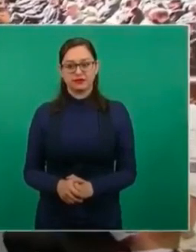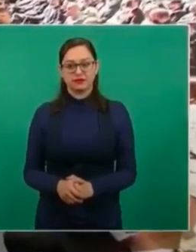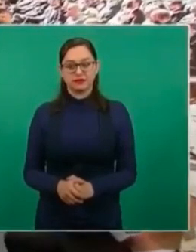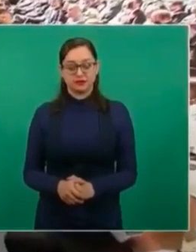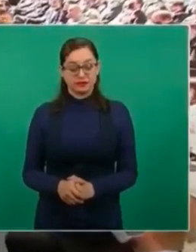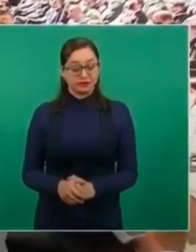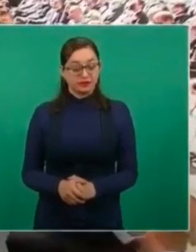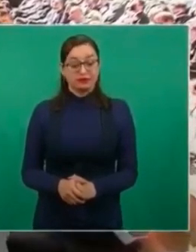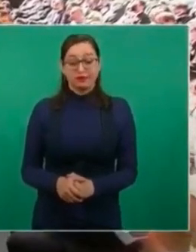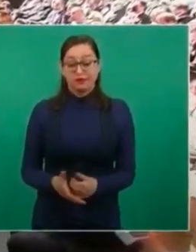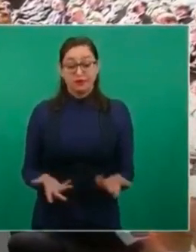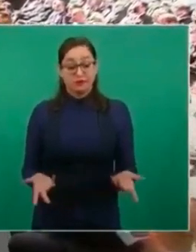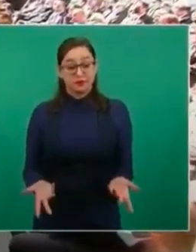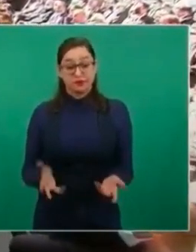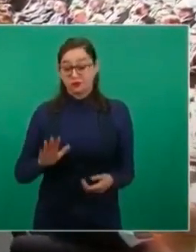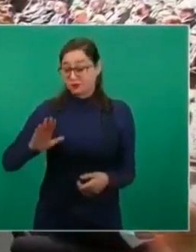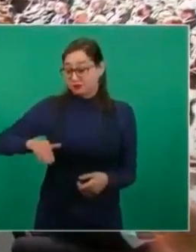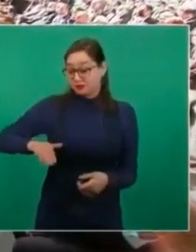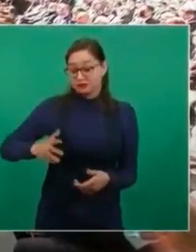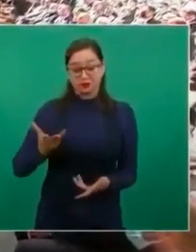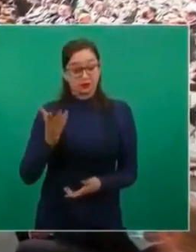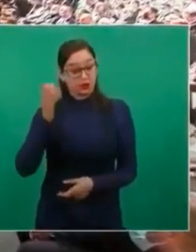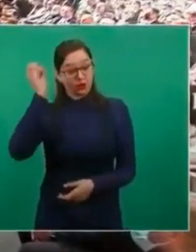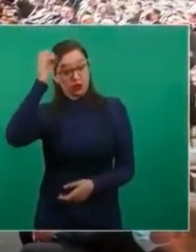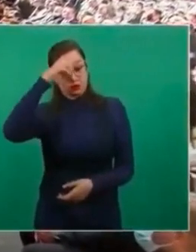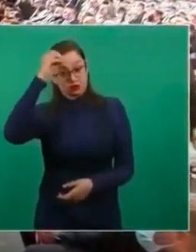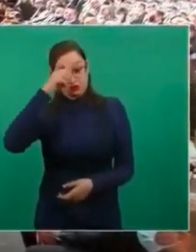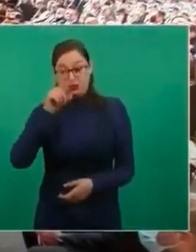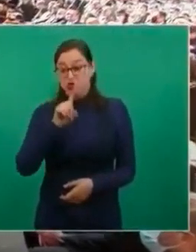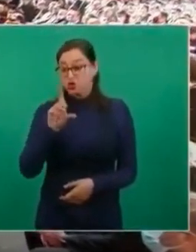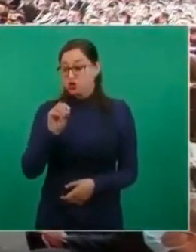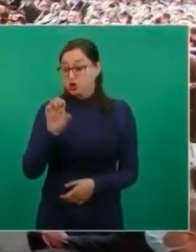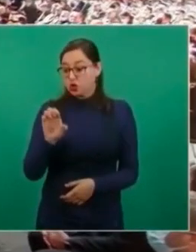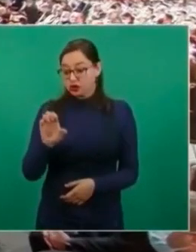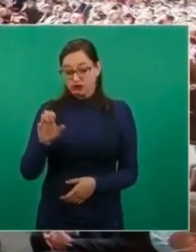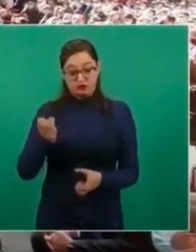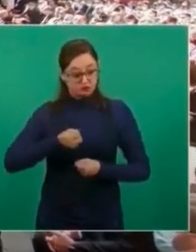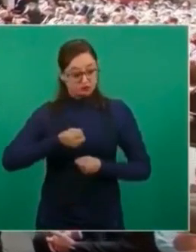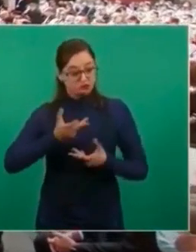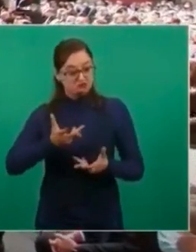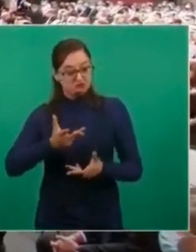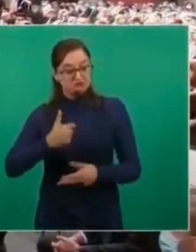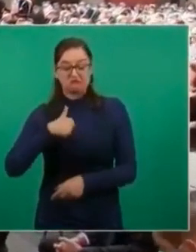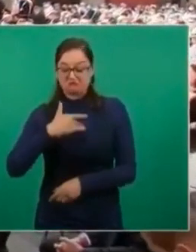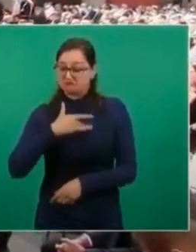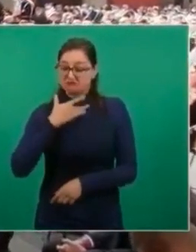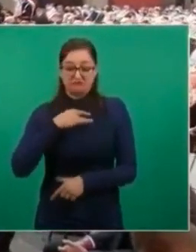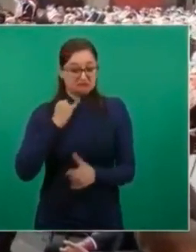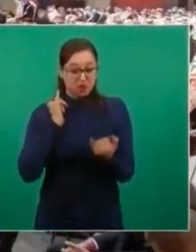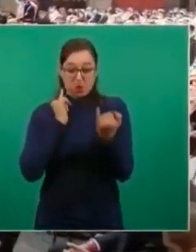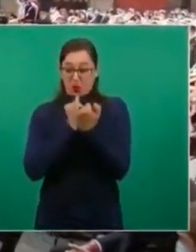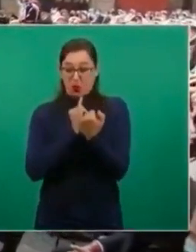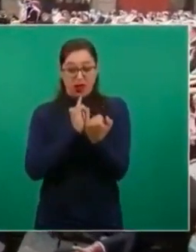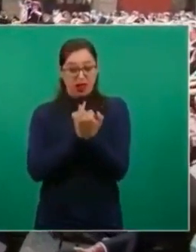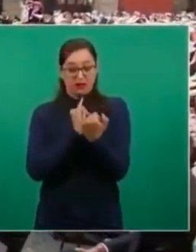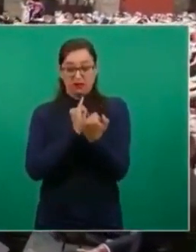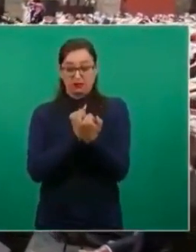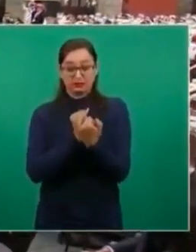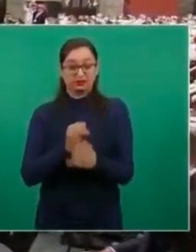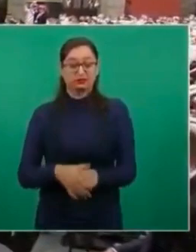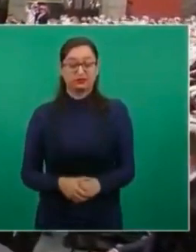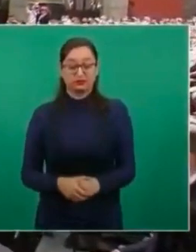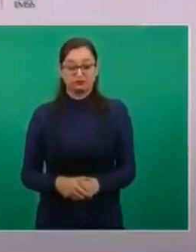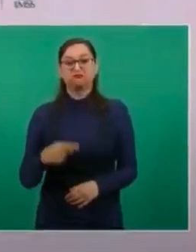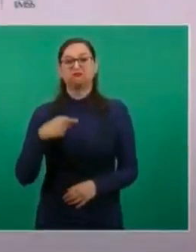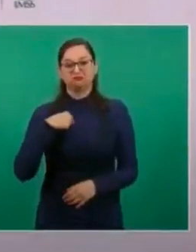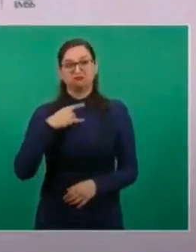Suscribo lo expresado por Zoe Robledo. Creo que estamos